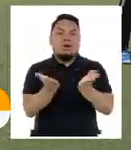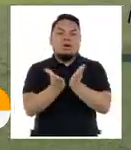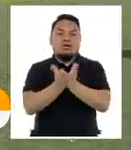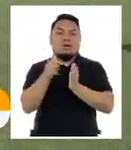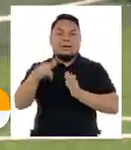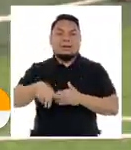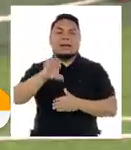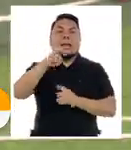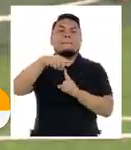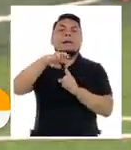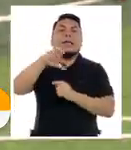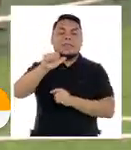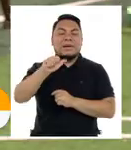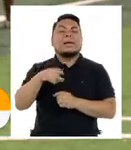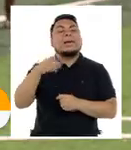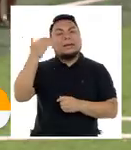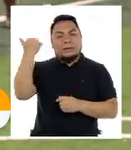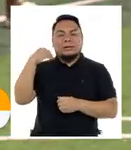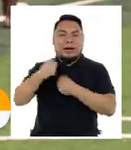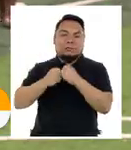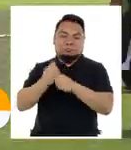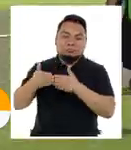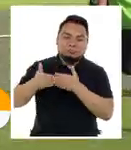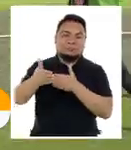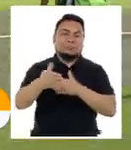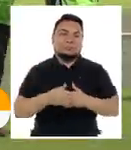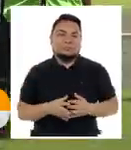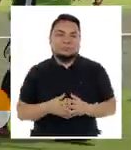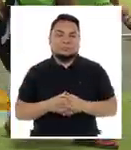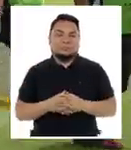empate de enero a noviembre del año pasado.